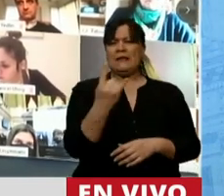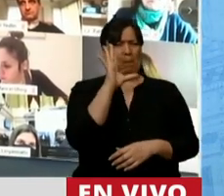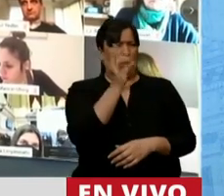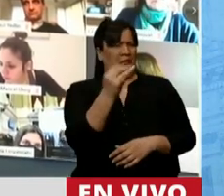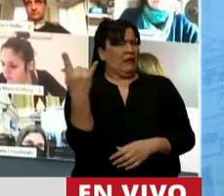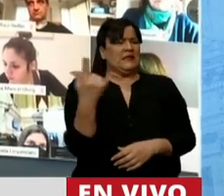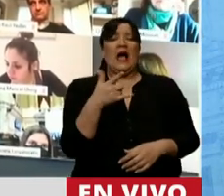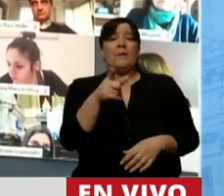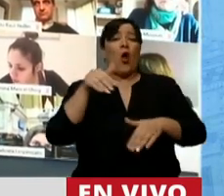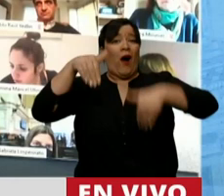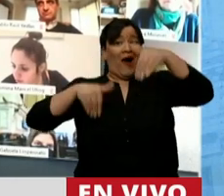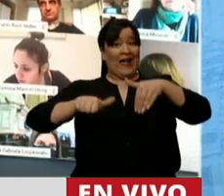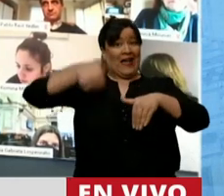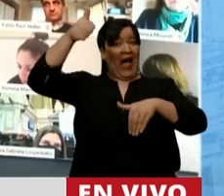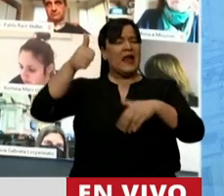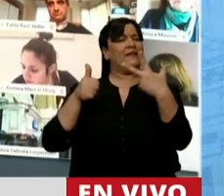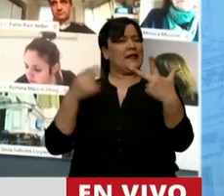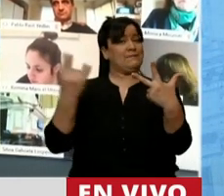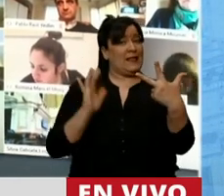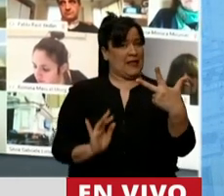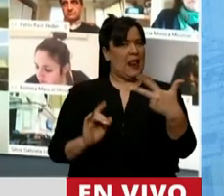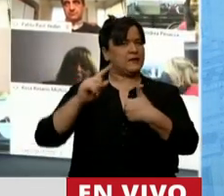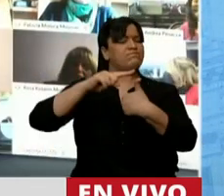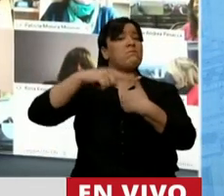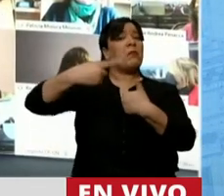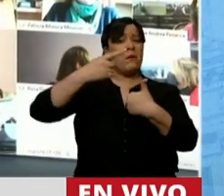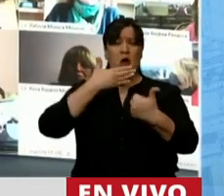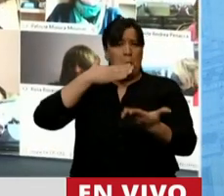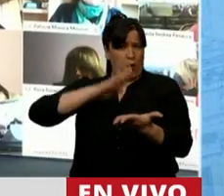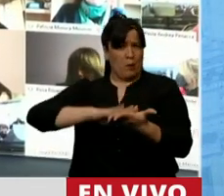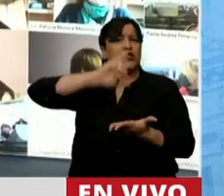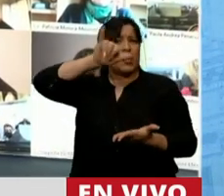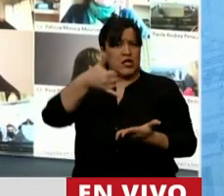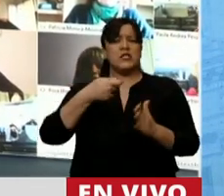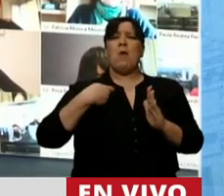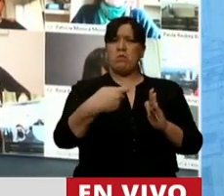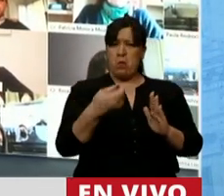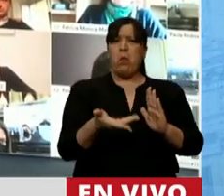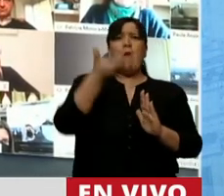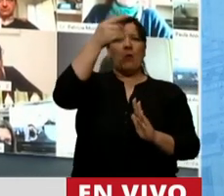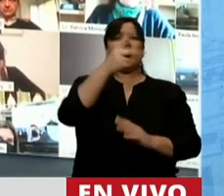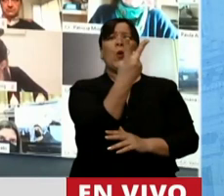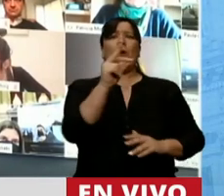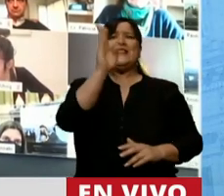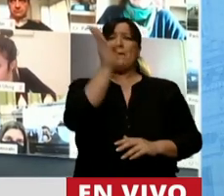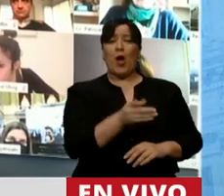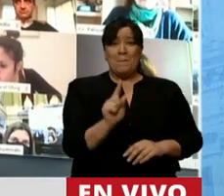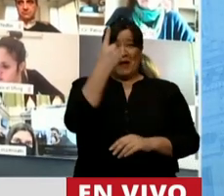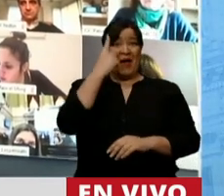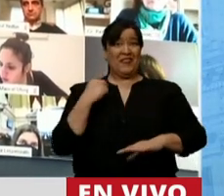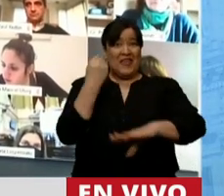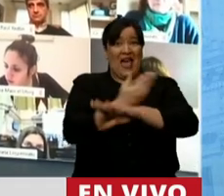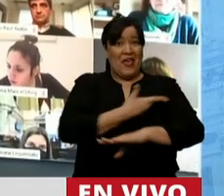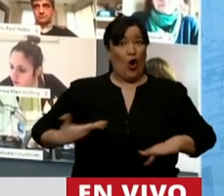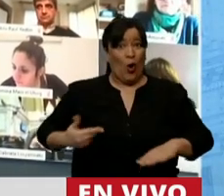con las que ganaron las elecciones. Primero, prometieron aumentar las jubilaciones el 20% el primer día de gobierno.